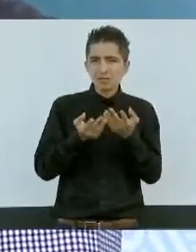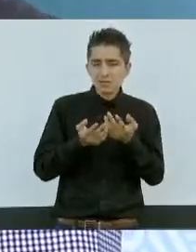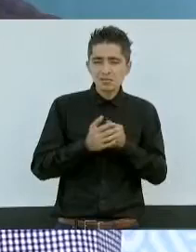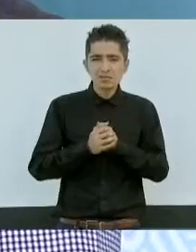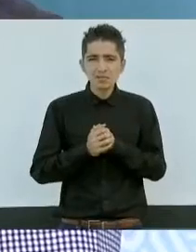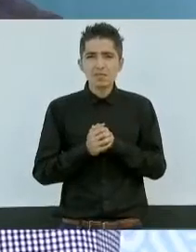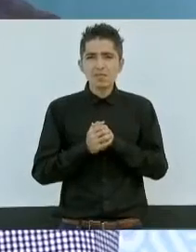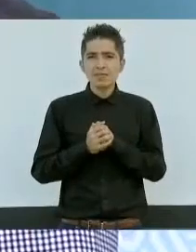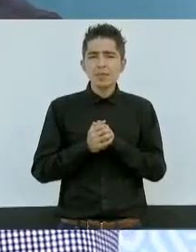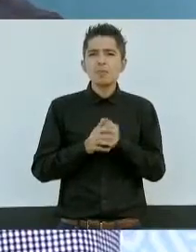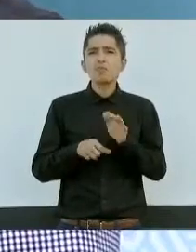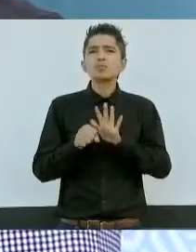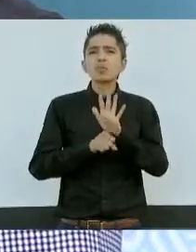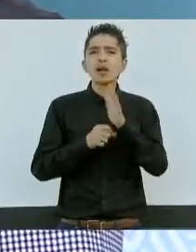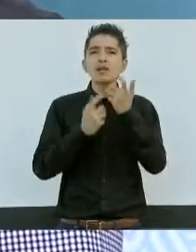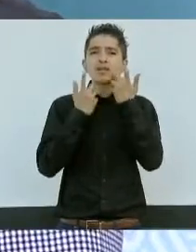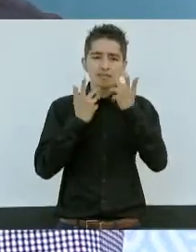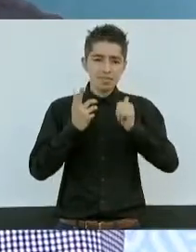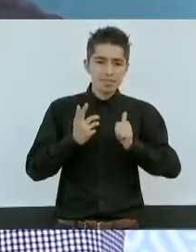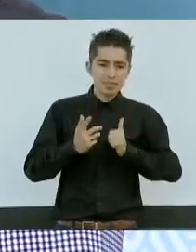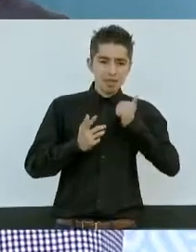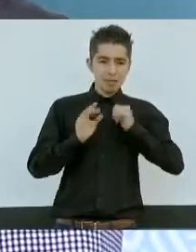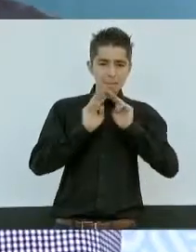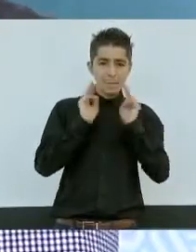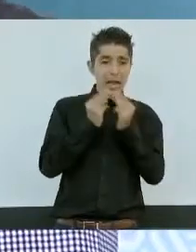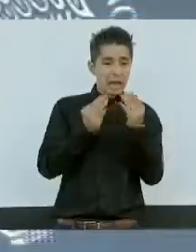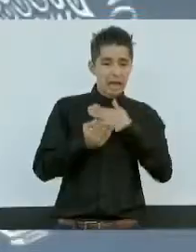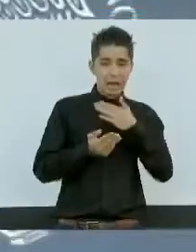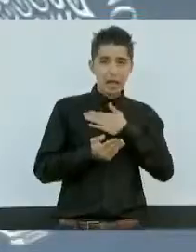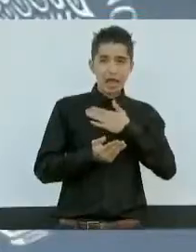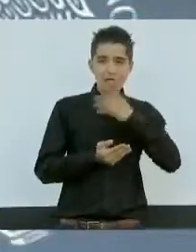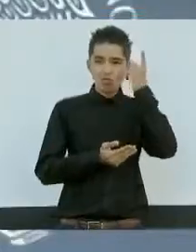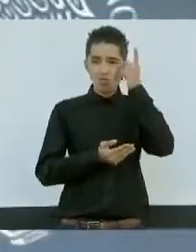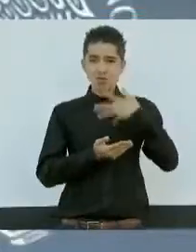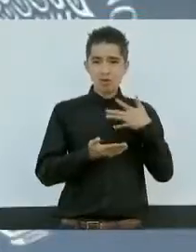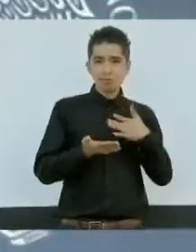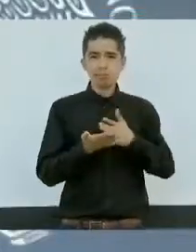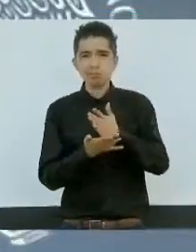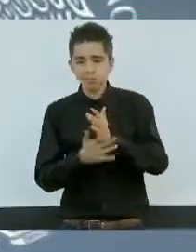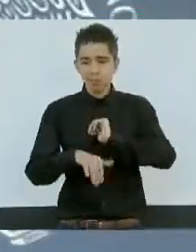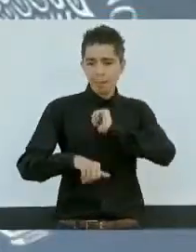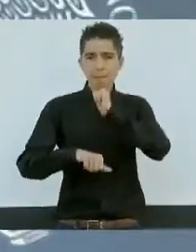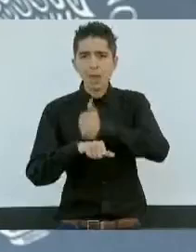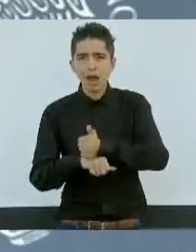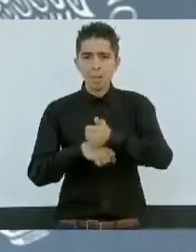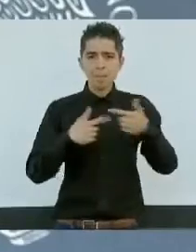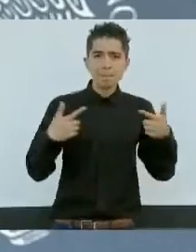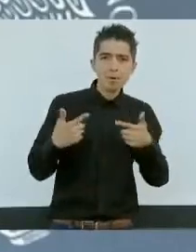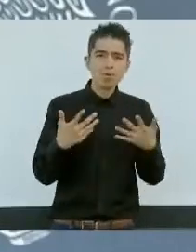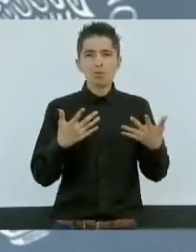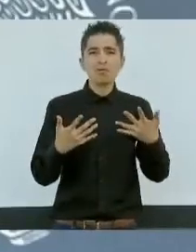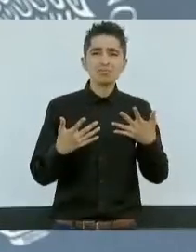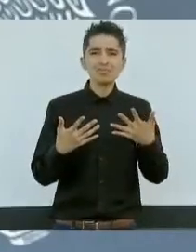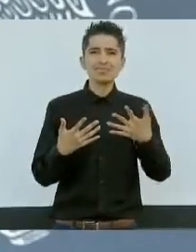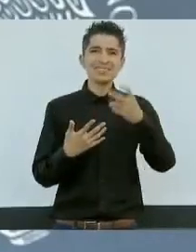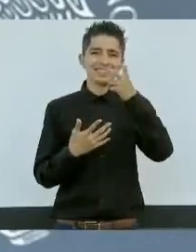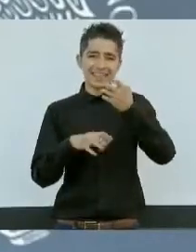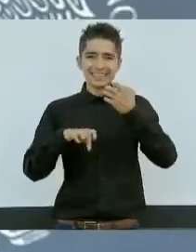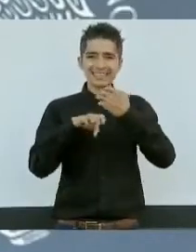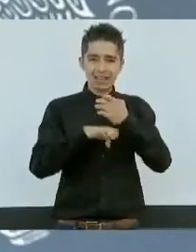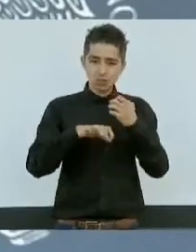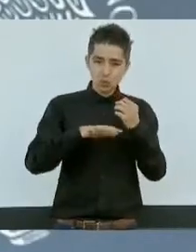la disputa de los grupos delincuenciales que se ha acentuado mucho en estos estados del centro